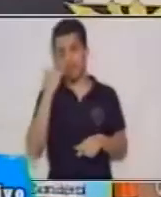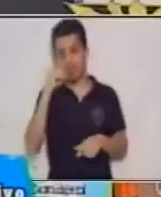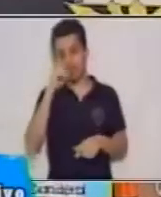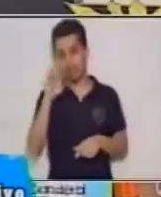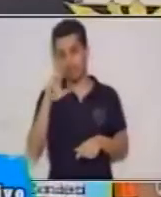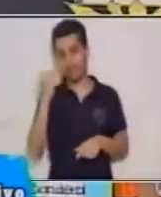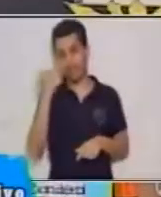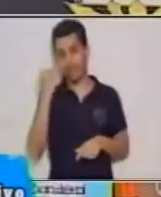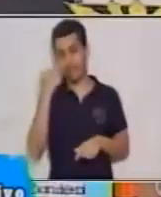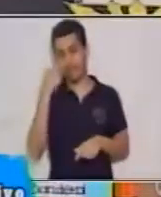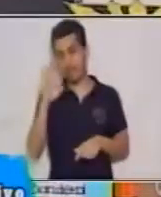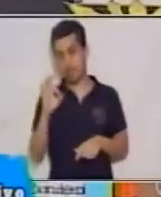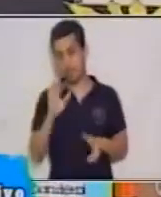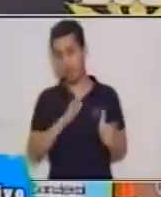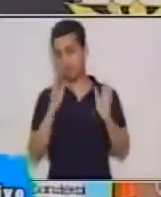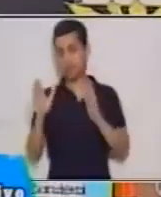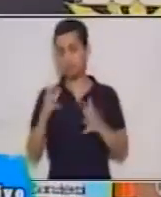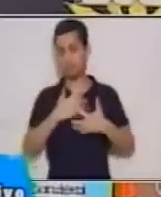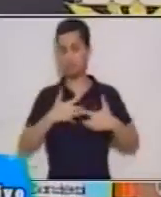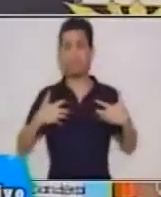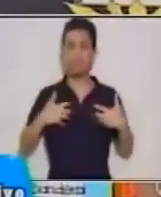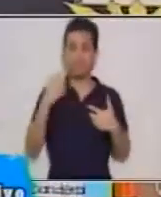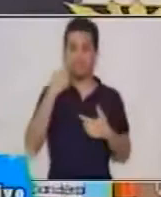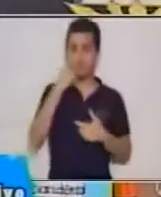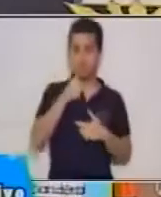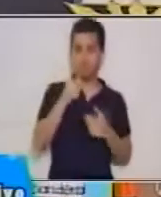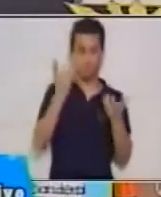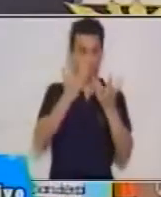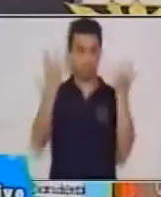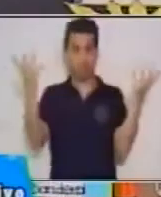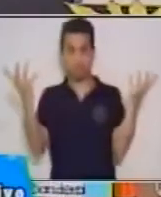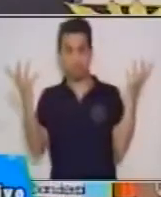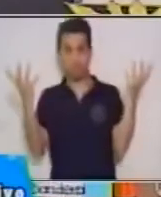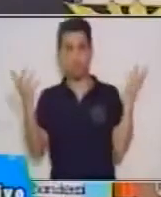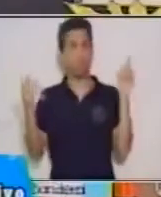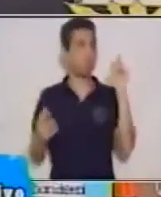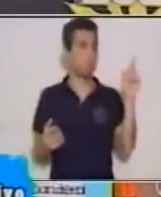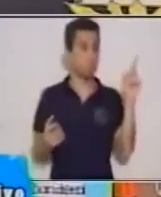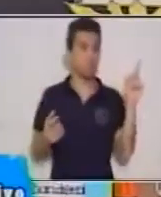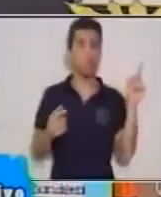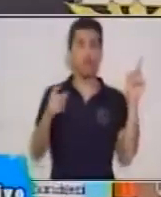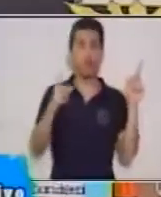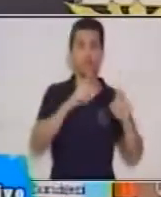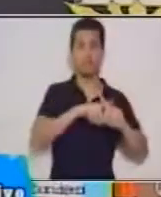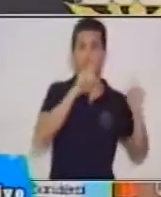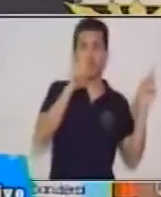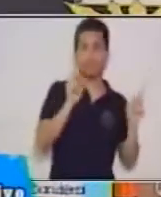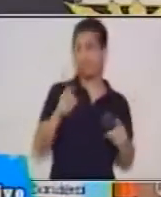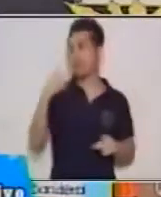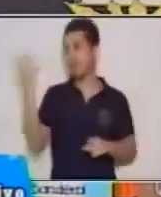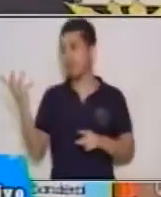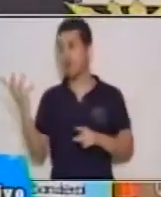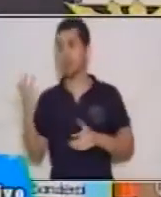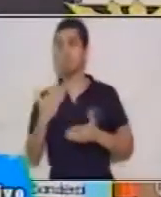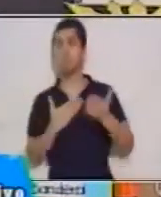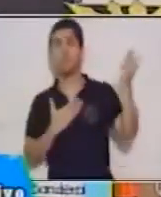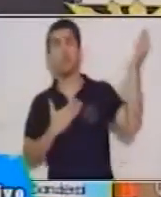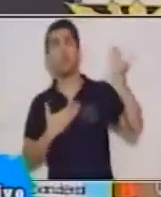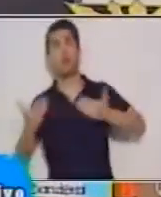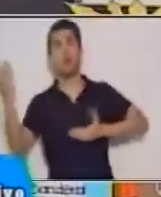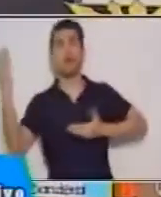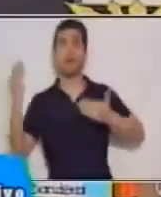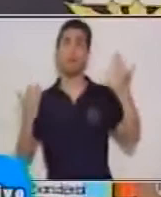lenguaje científico para que usted vea que en uno se habla de una poesía,